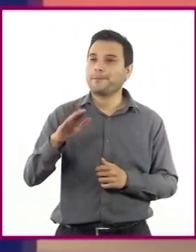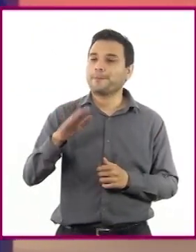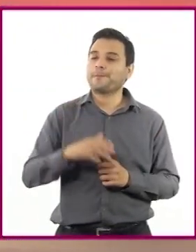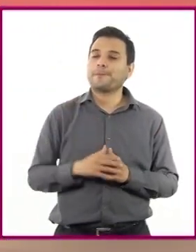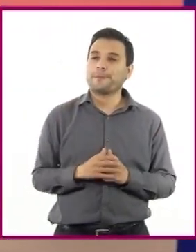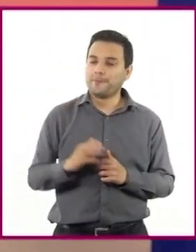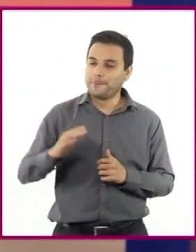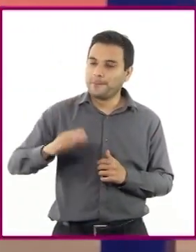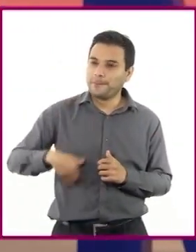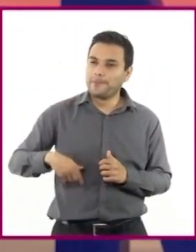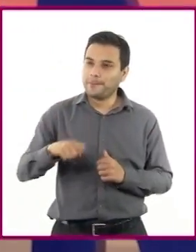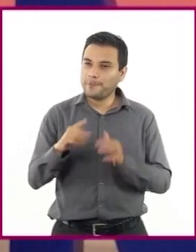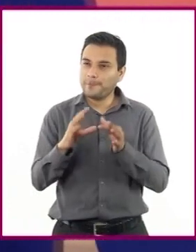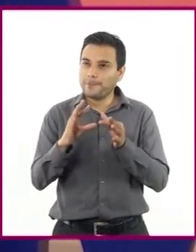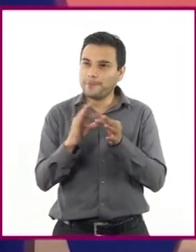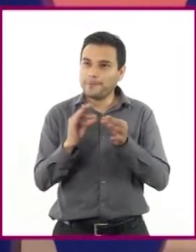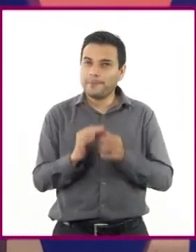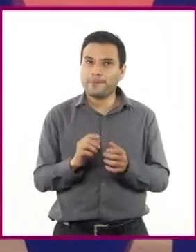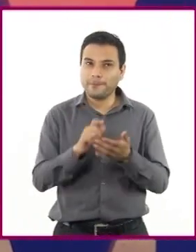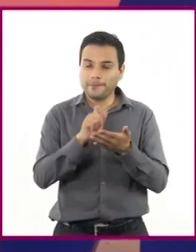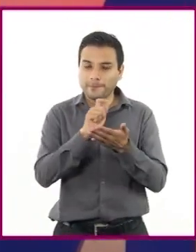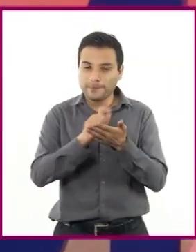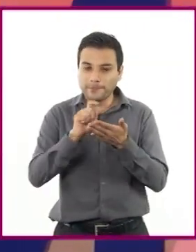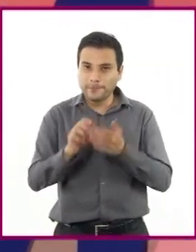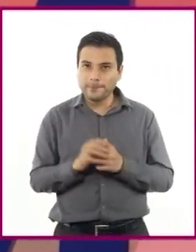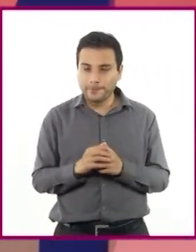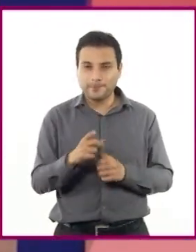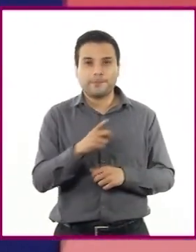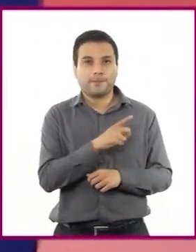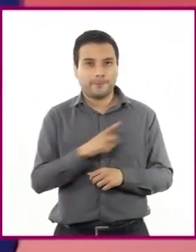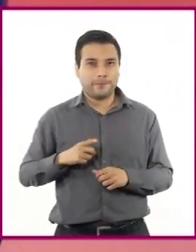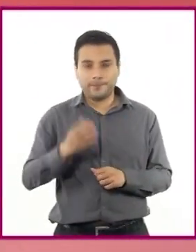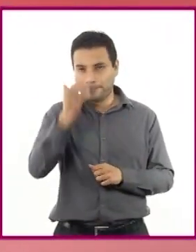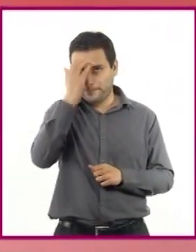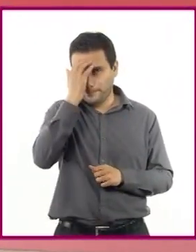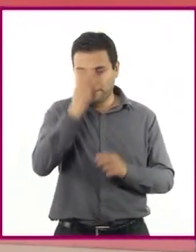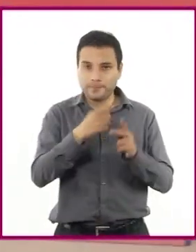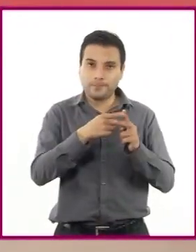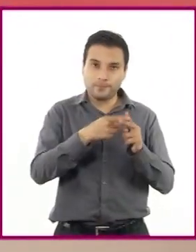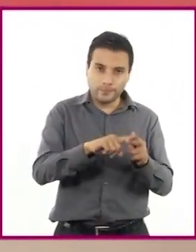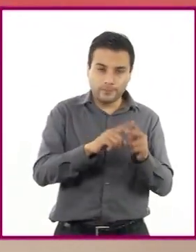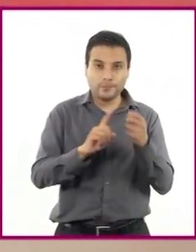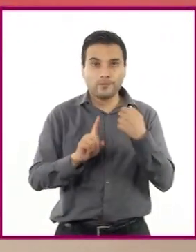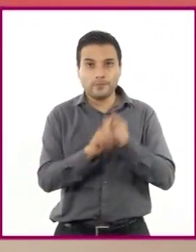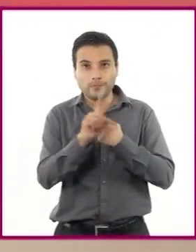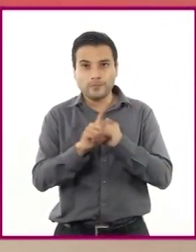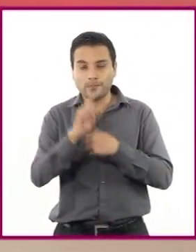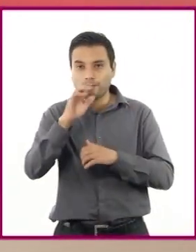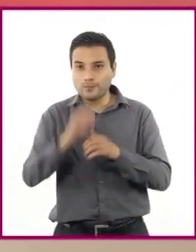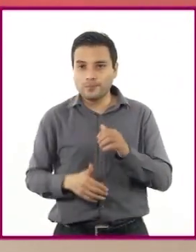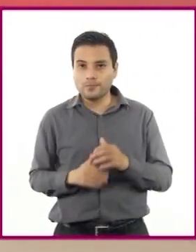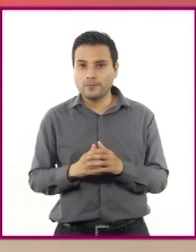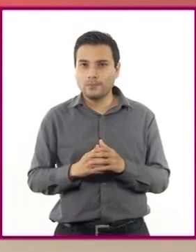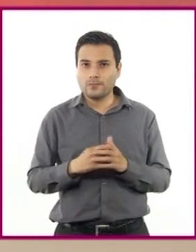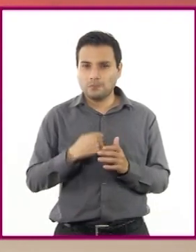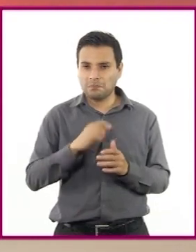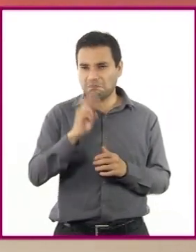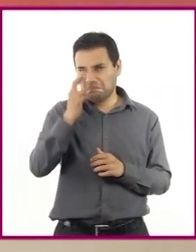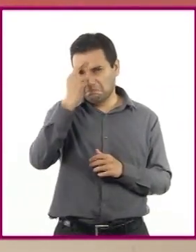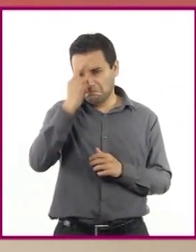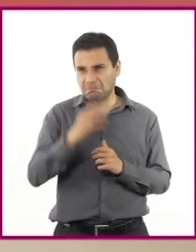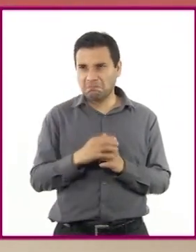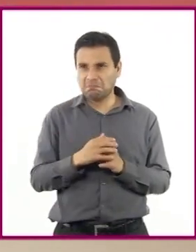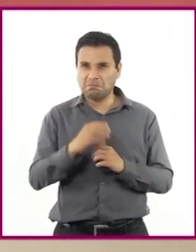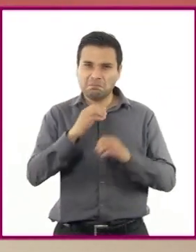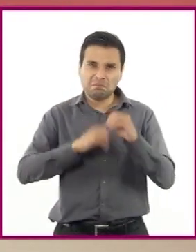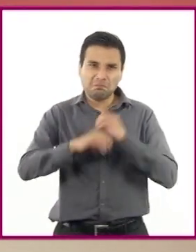dijo que para escribir el guión debe ubicar el inicio, nudo y desenlace. Pero recuerdo algunas obras que he visto